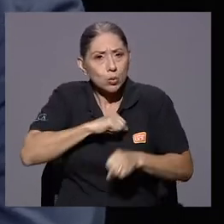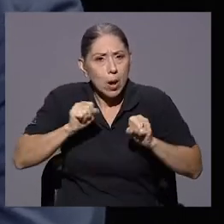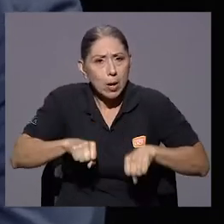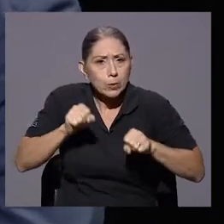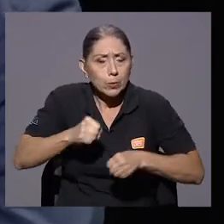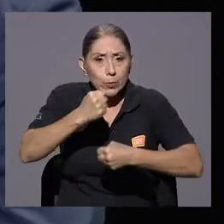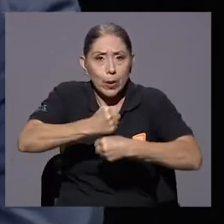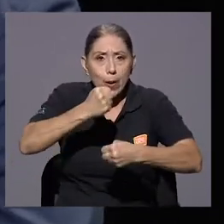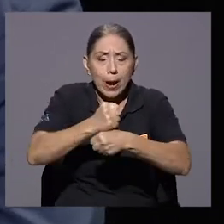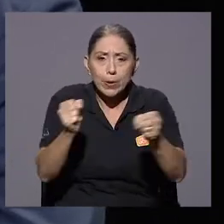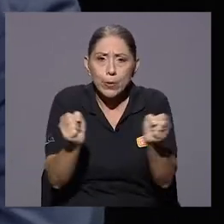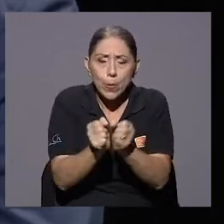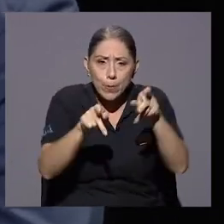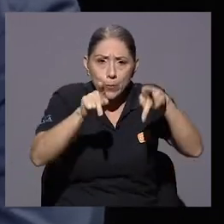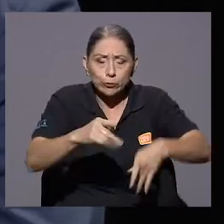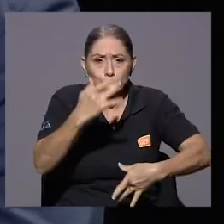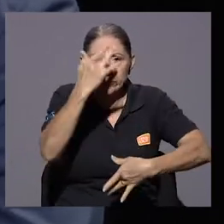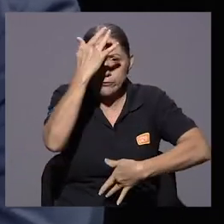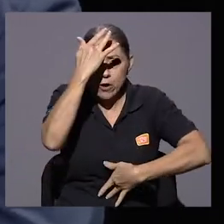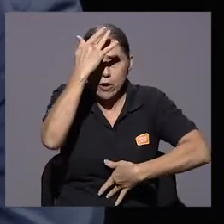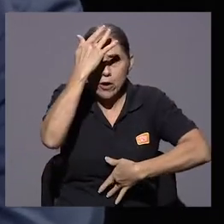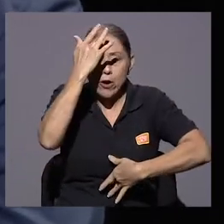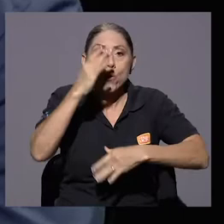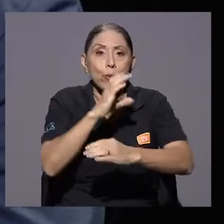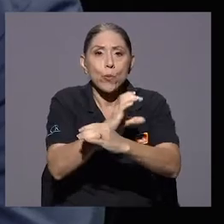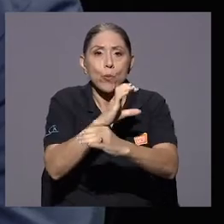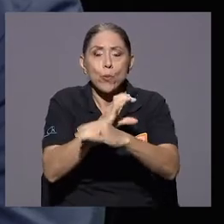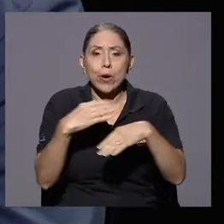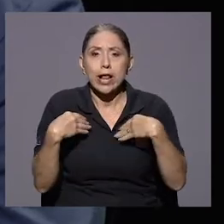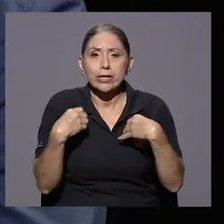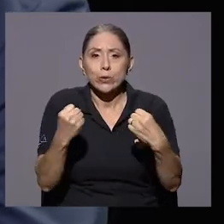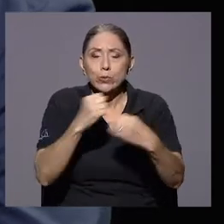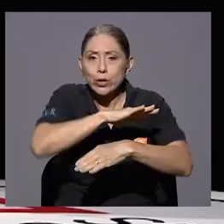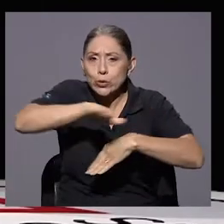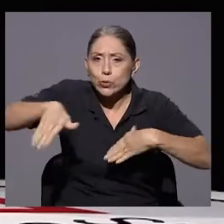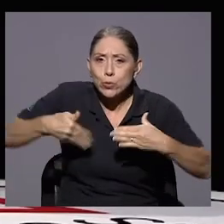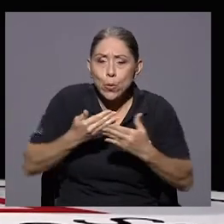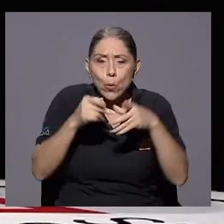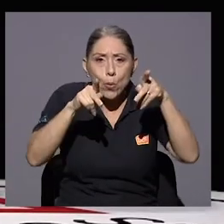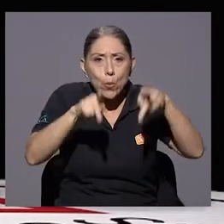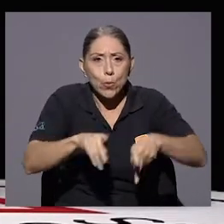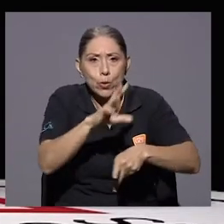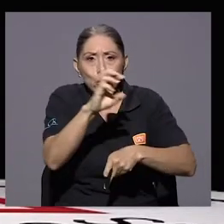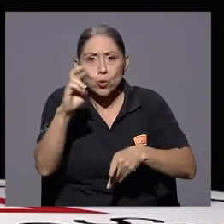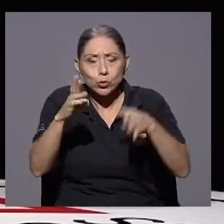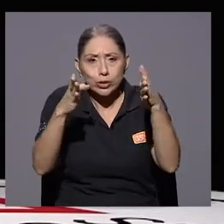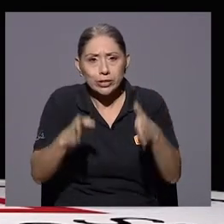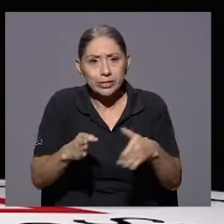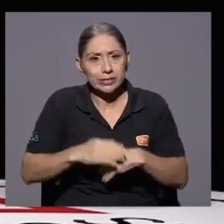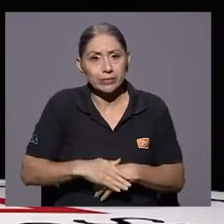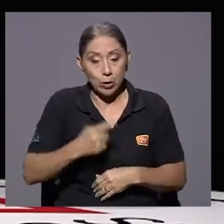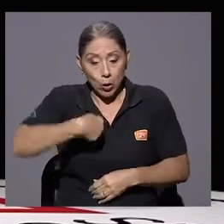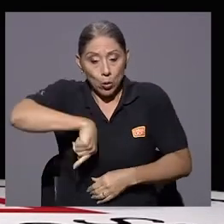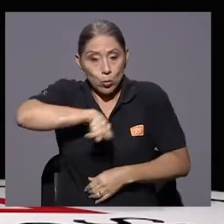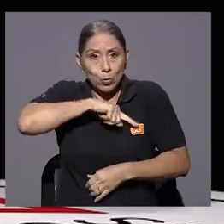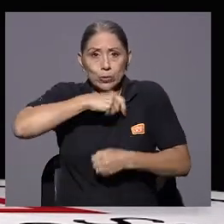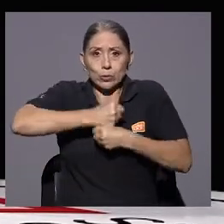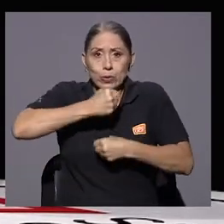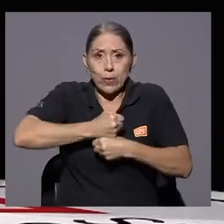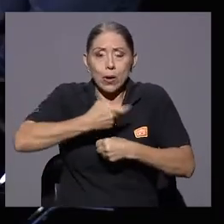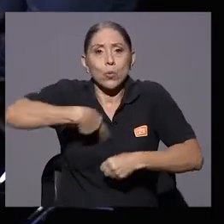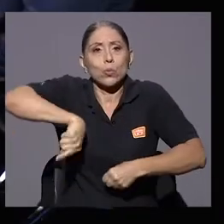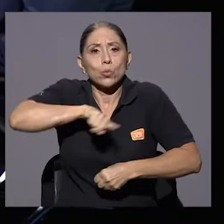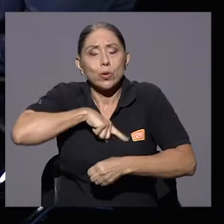a cuidar la salud de todos los costarricenses y que anteponemos nuestro trabajo y nuestro